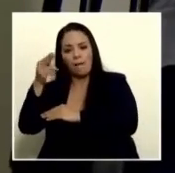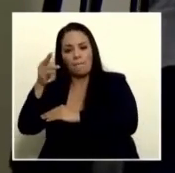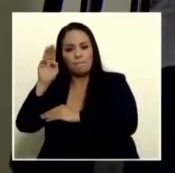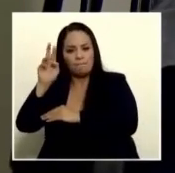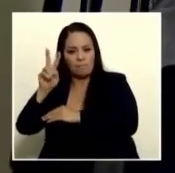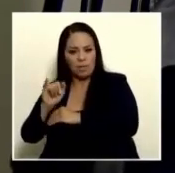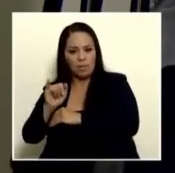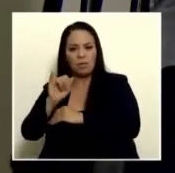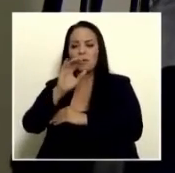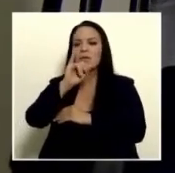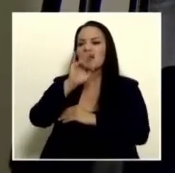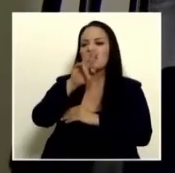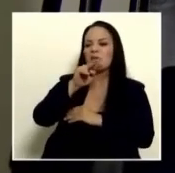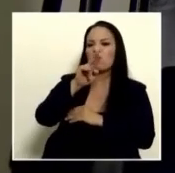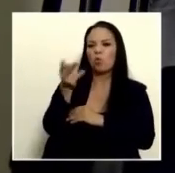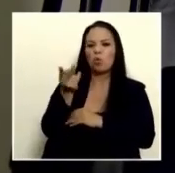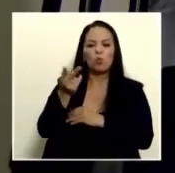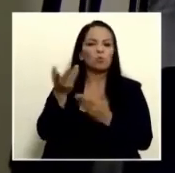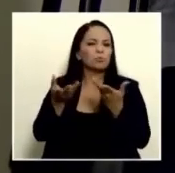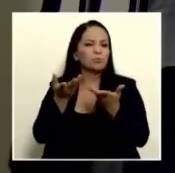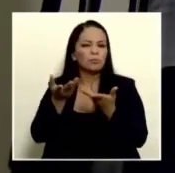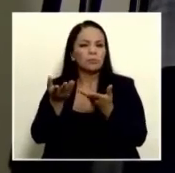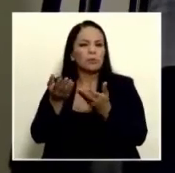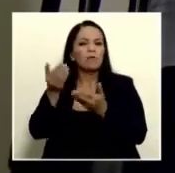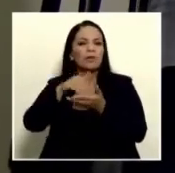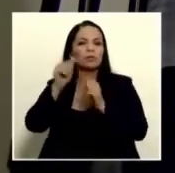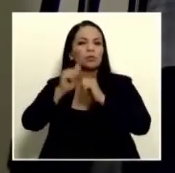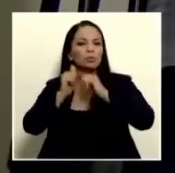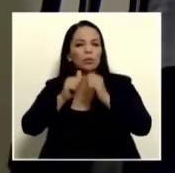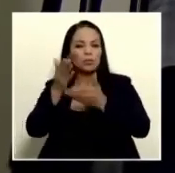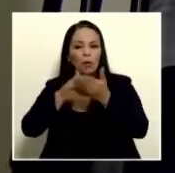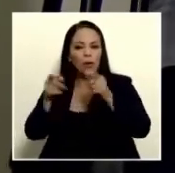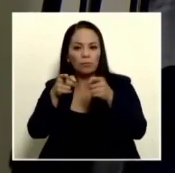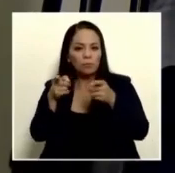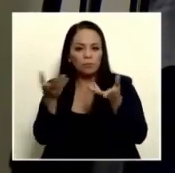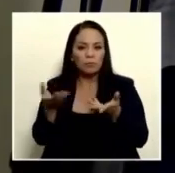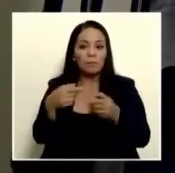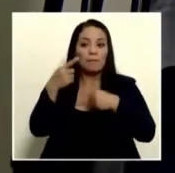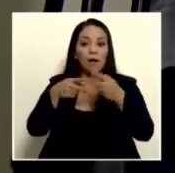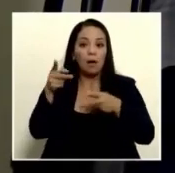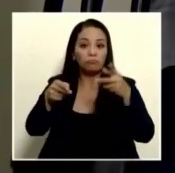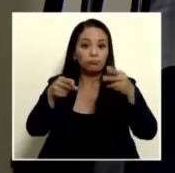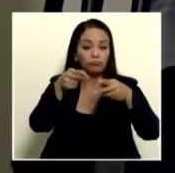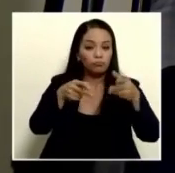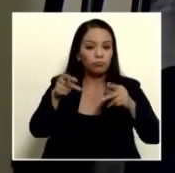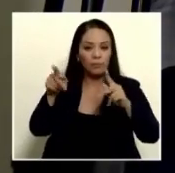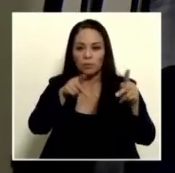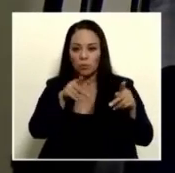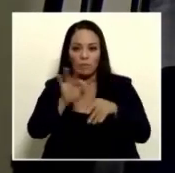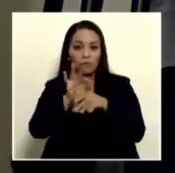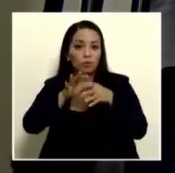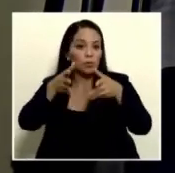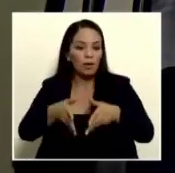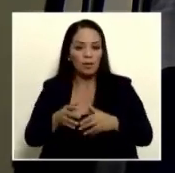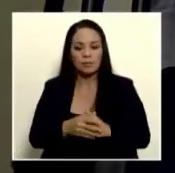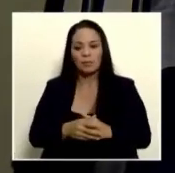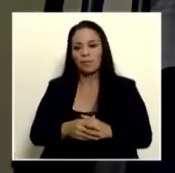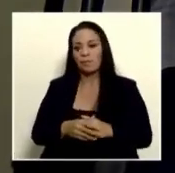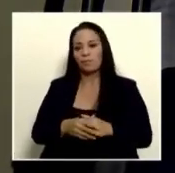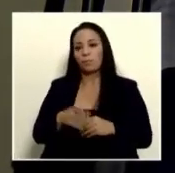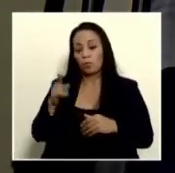con que qué se contempla para la reestructuración y que se prevé en despidos de personal en algún momento además si usted